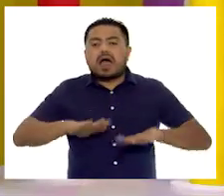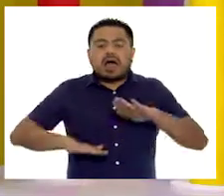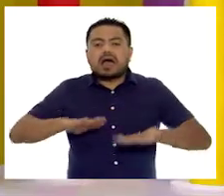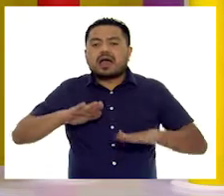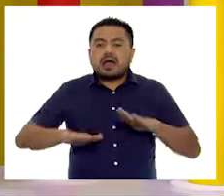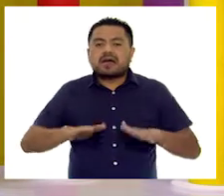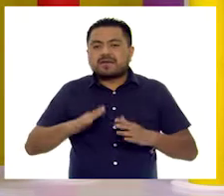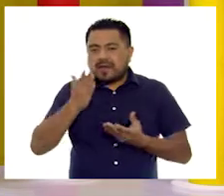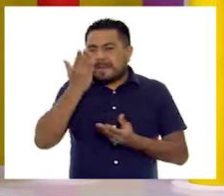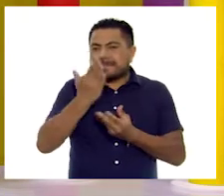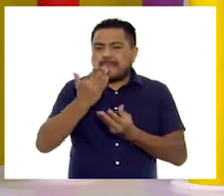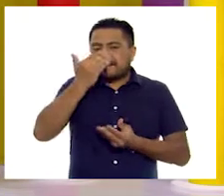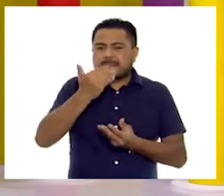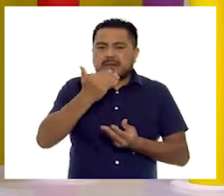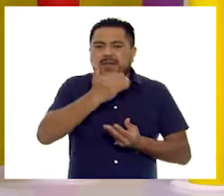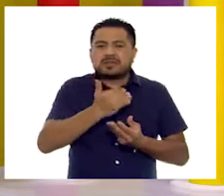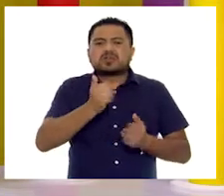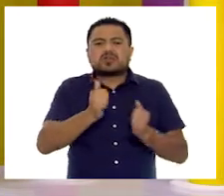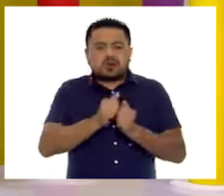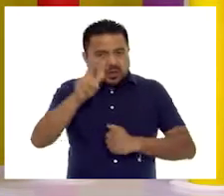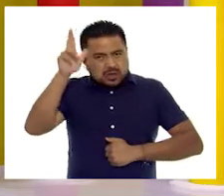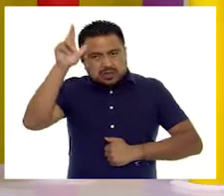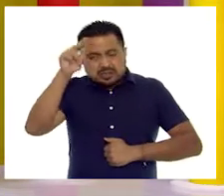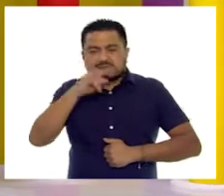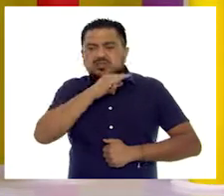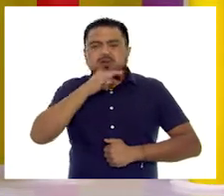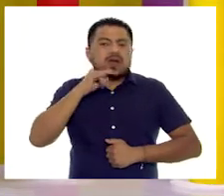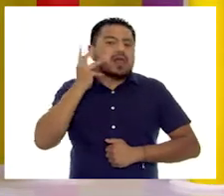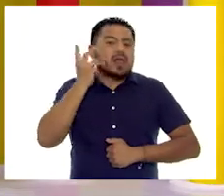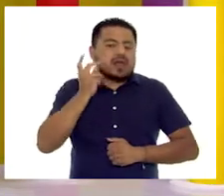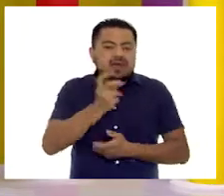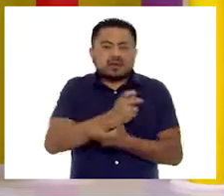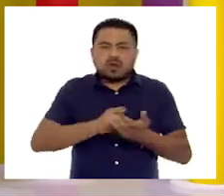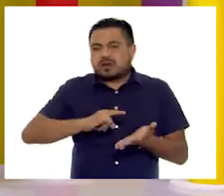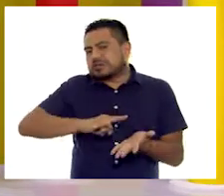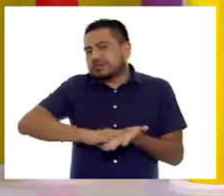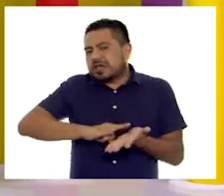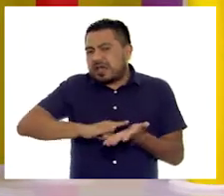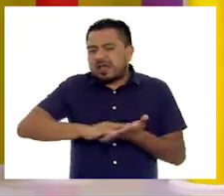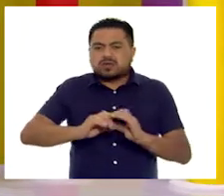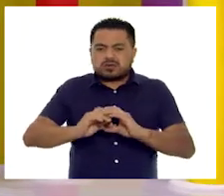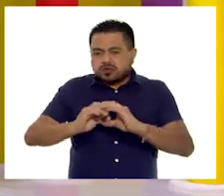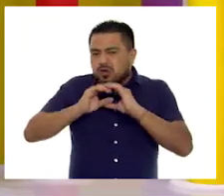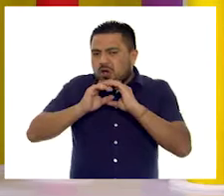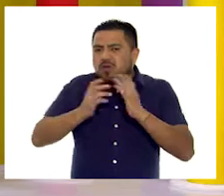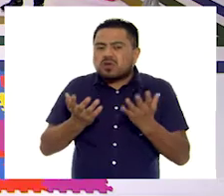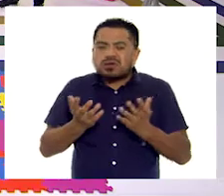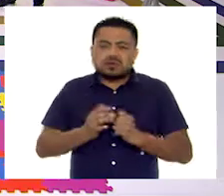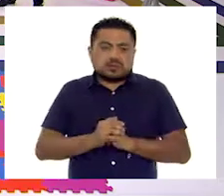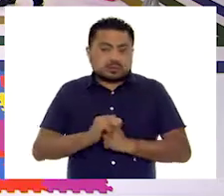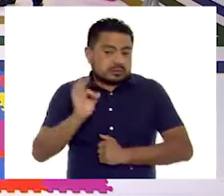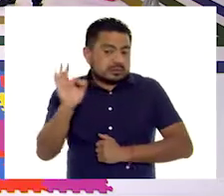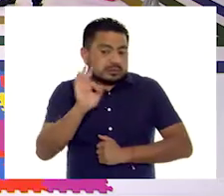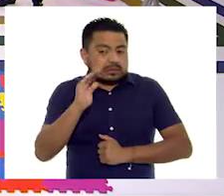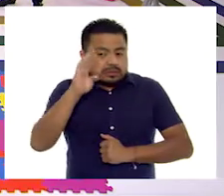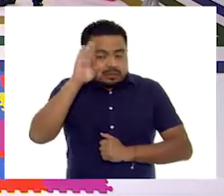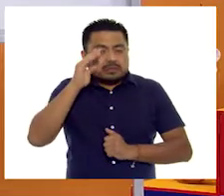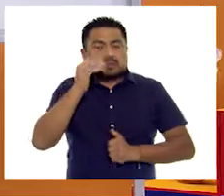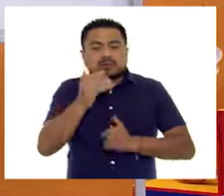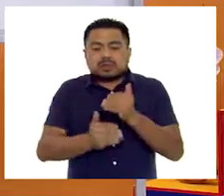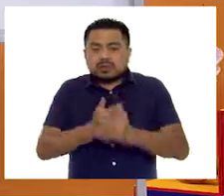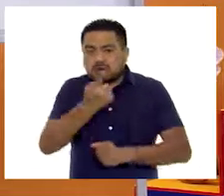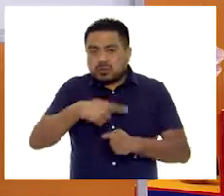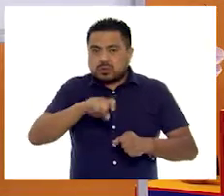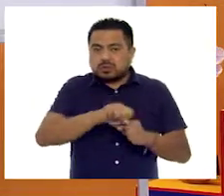mandaba pepinos o zanahorias con chilito y limón. Muy bien. Sándwiches, tortas. Y supongo que a lo largo de la